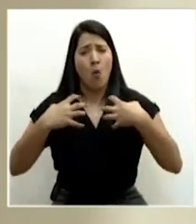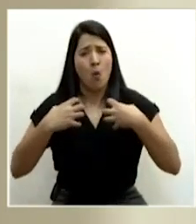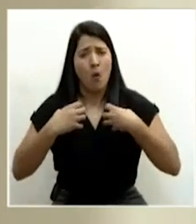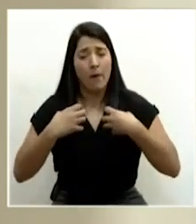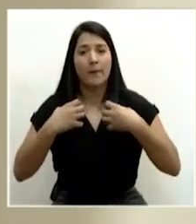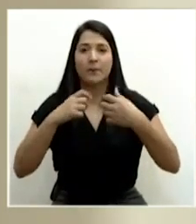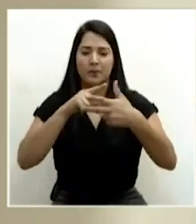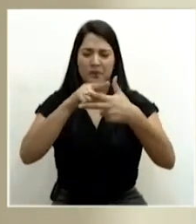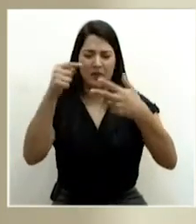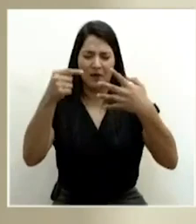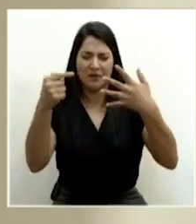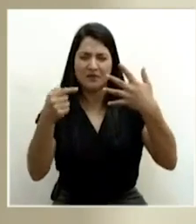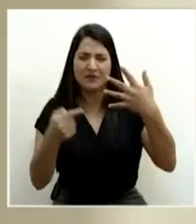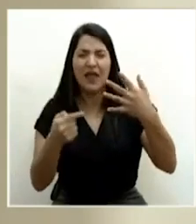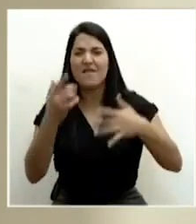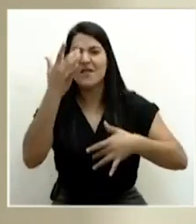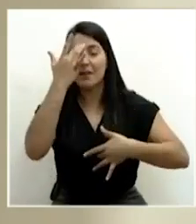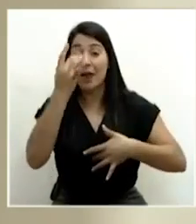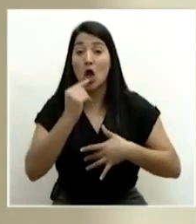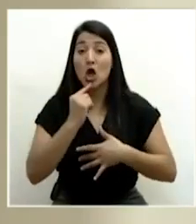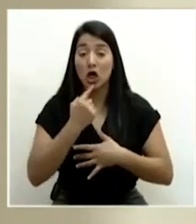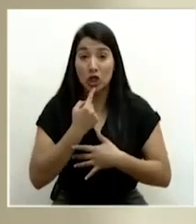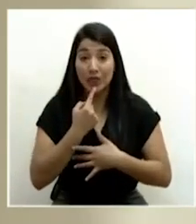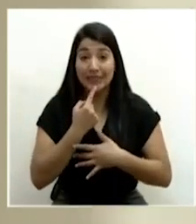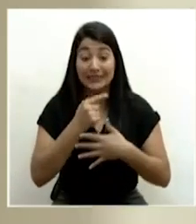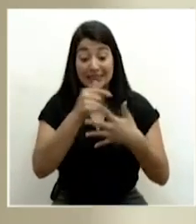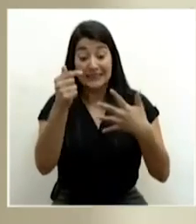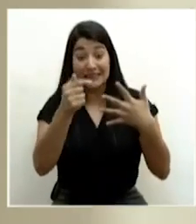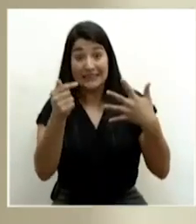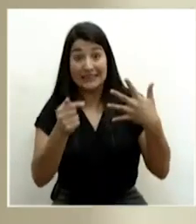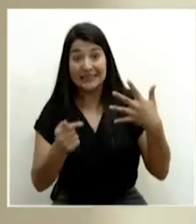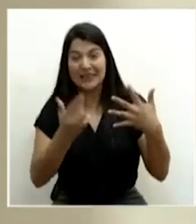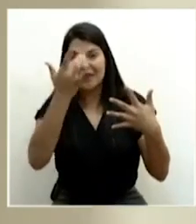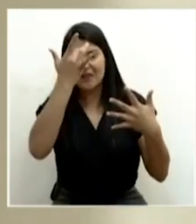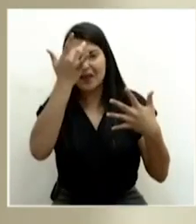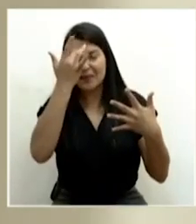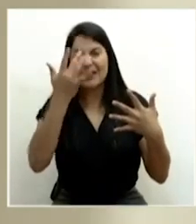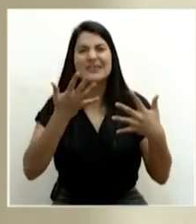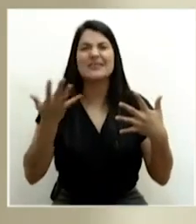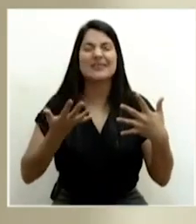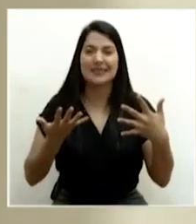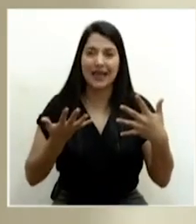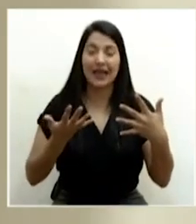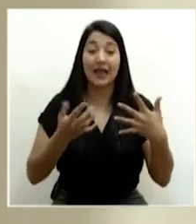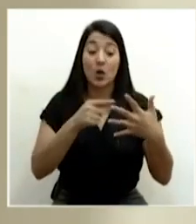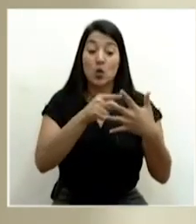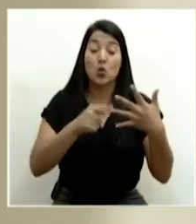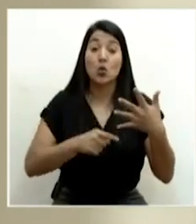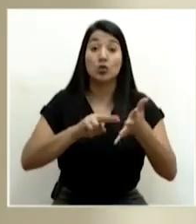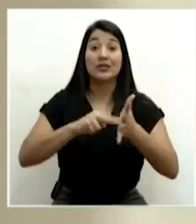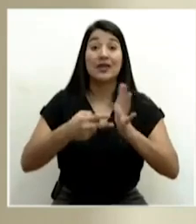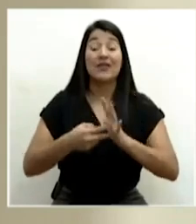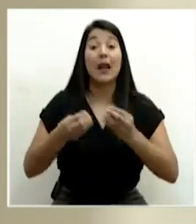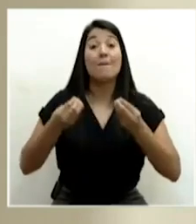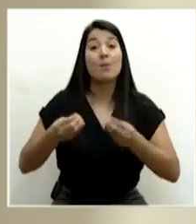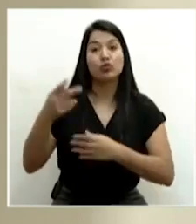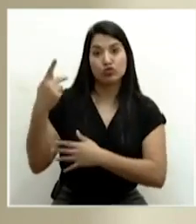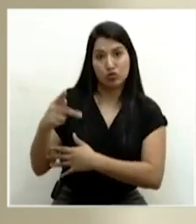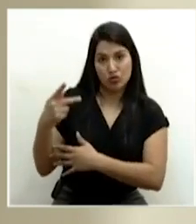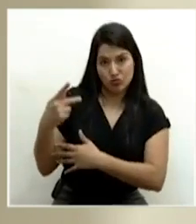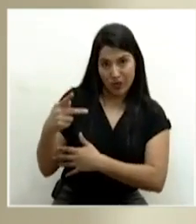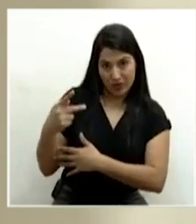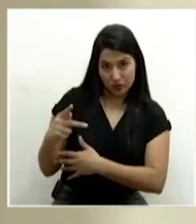crónicas. Y esas enfermedades crónicas son factores de alto riesgo si se